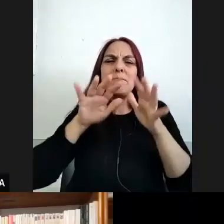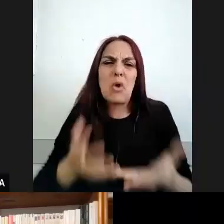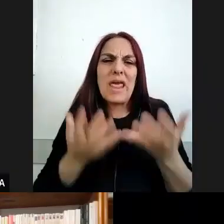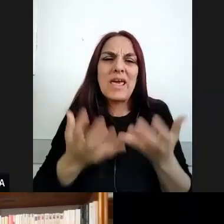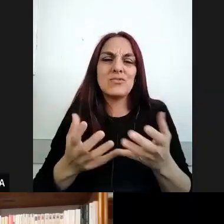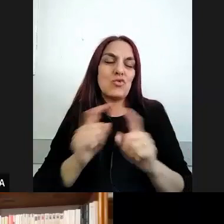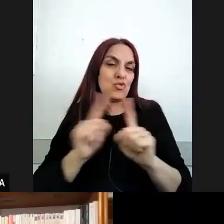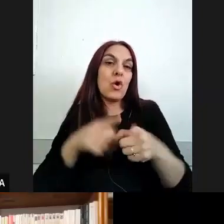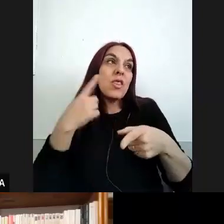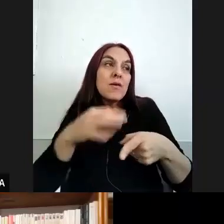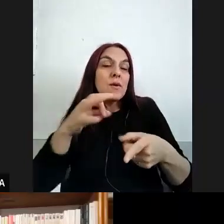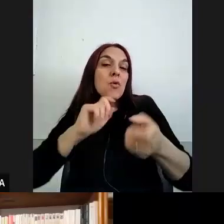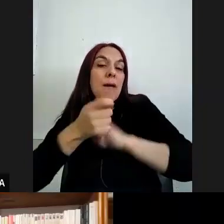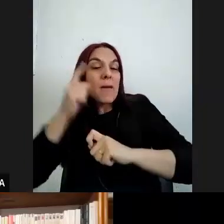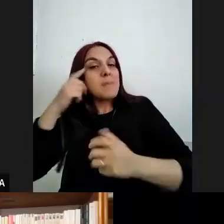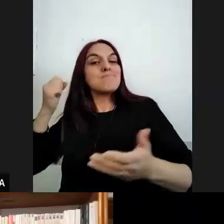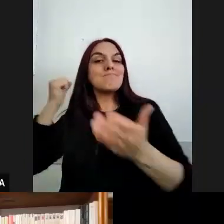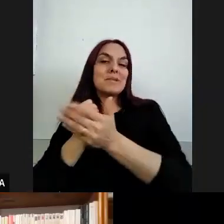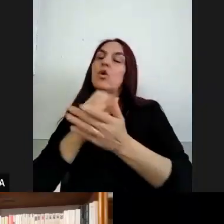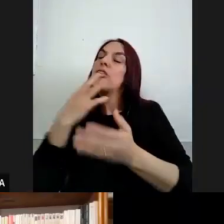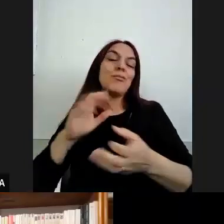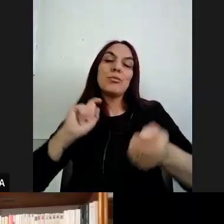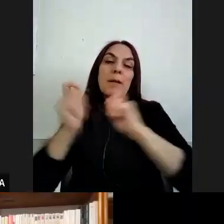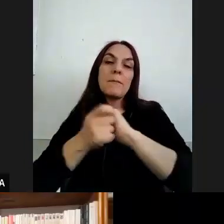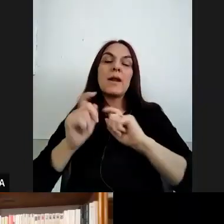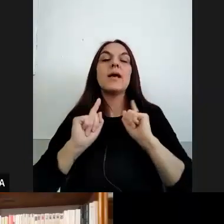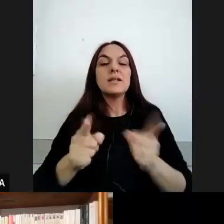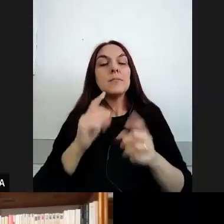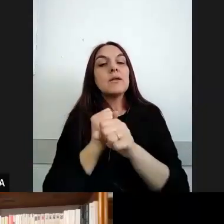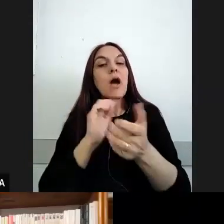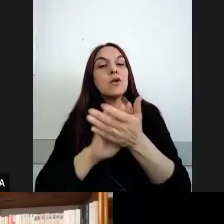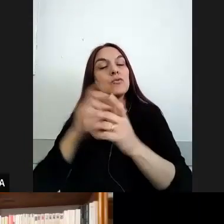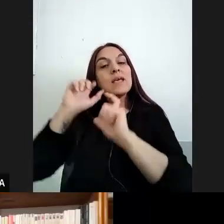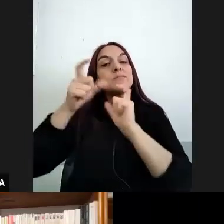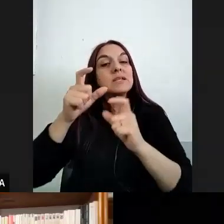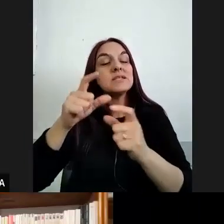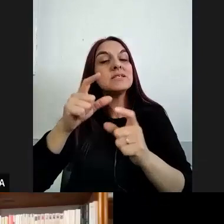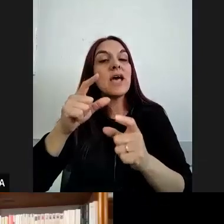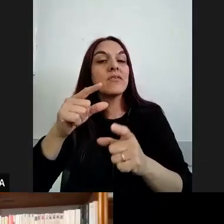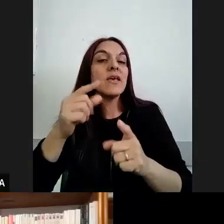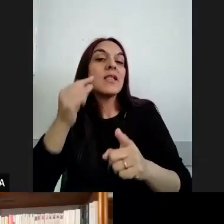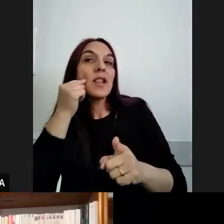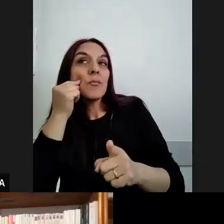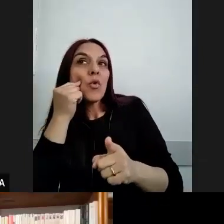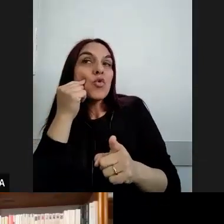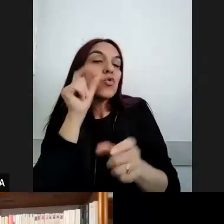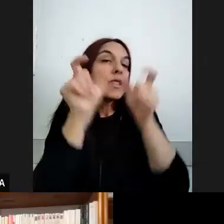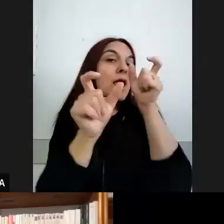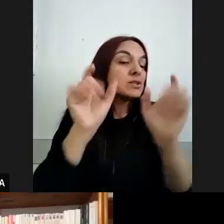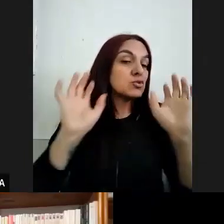la posibilidad de trabajar desde las experiencias de vida y los testimonios ¿no? muchas el aporte también de